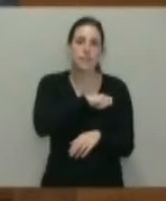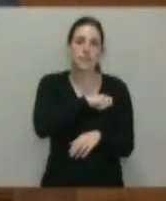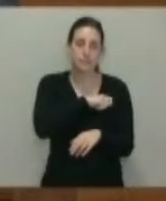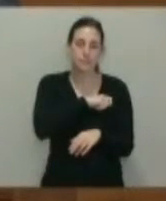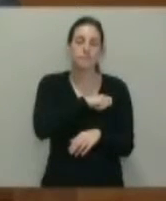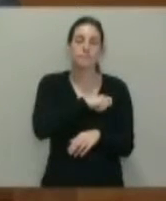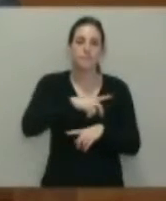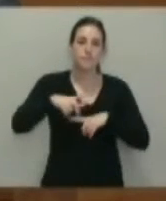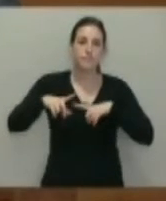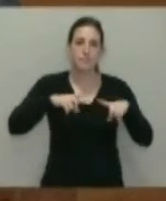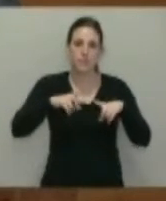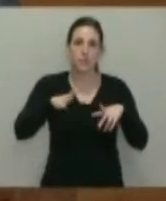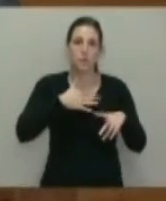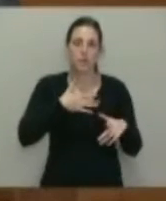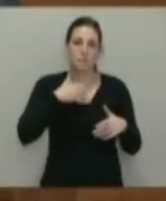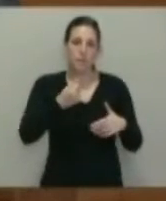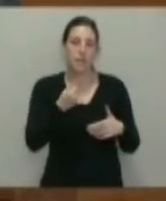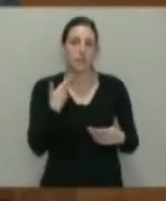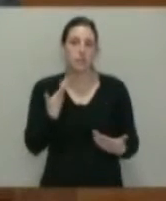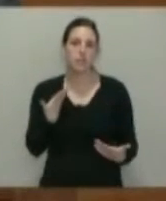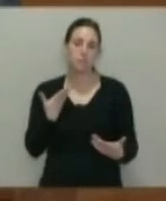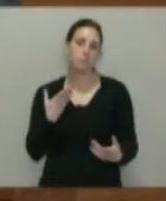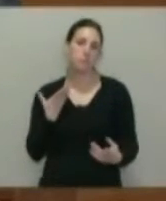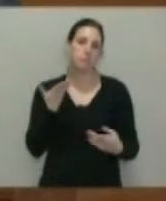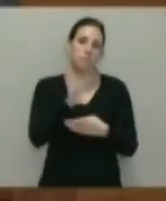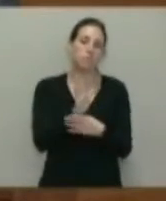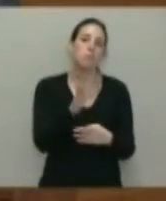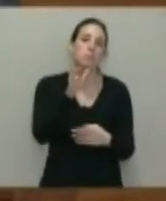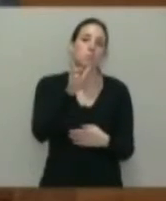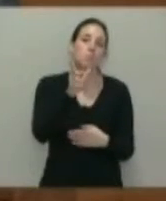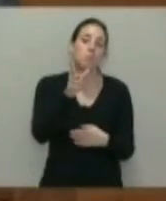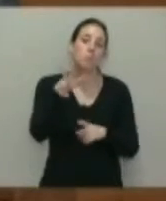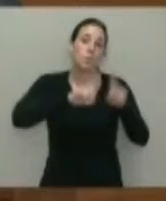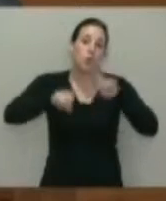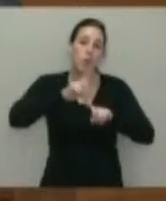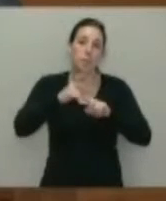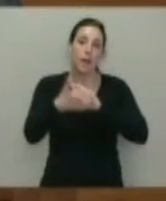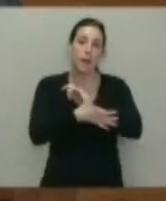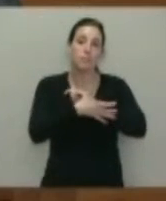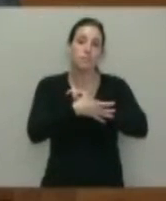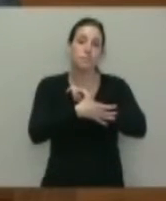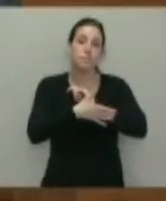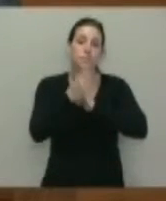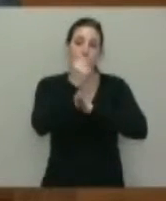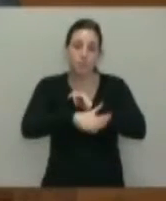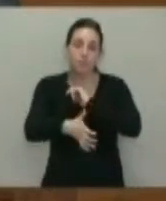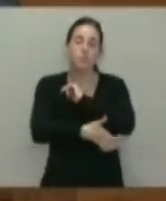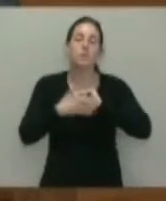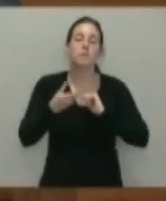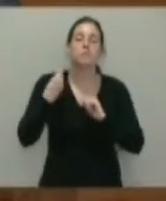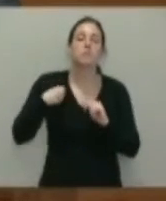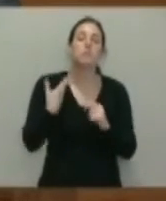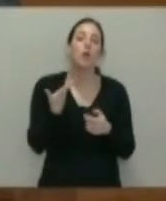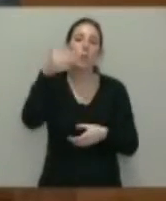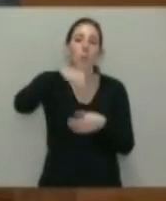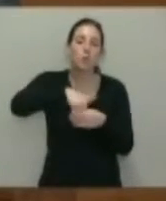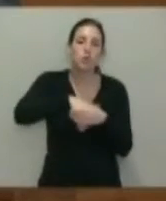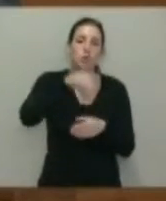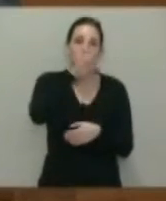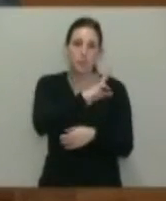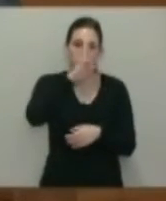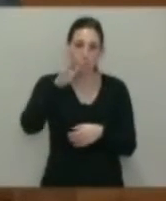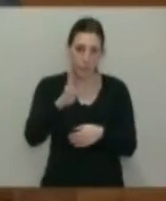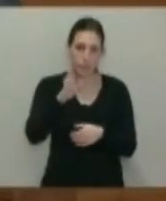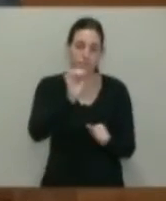decidida este problema de la pobreza infantil. Esta proposición fue rechazada con los votos del Partido Popular